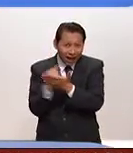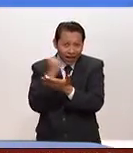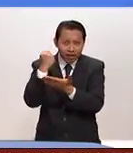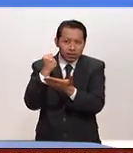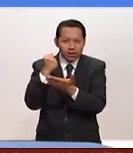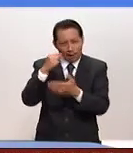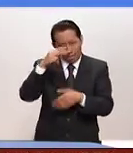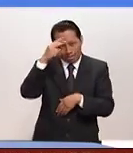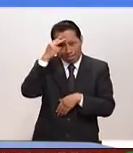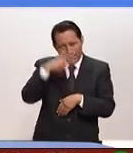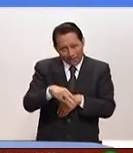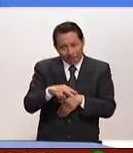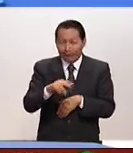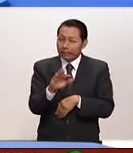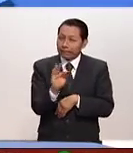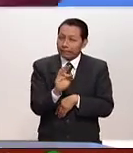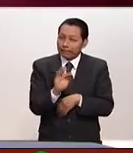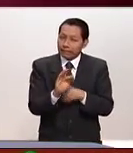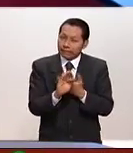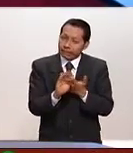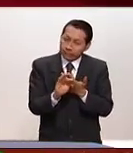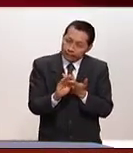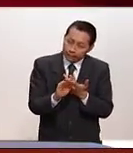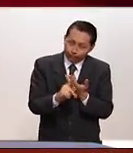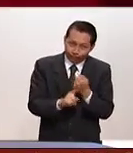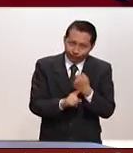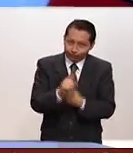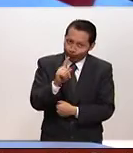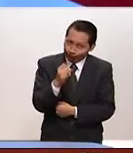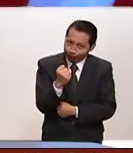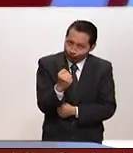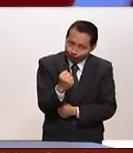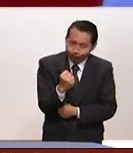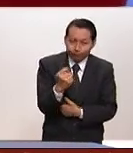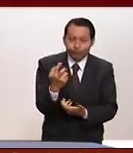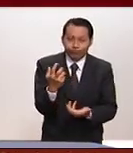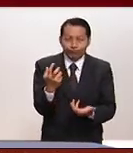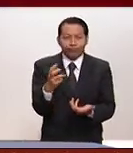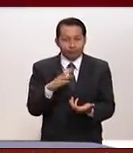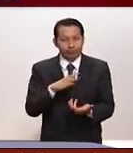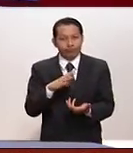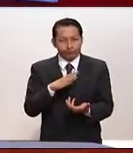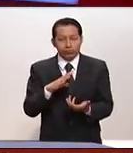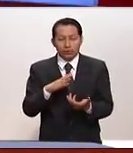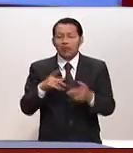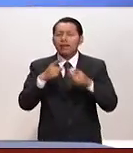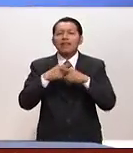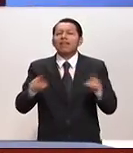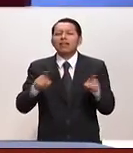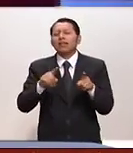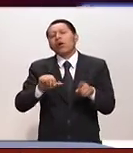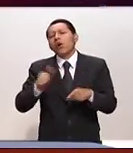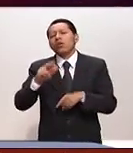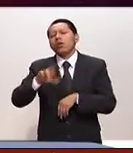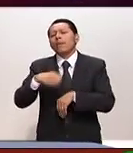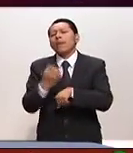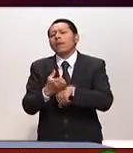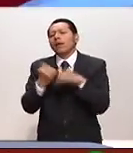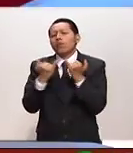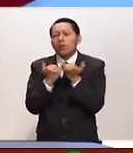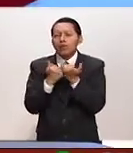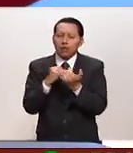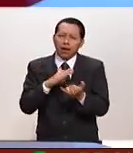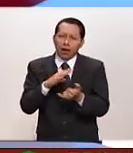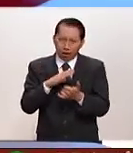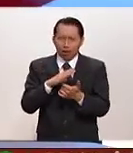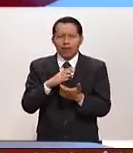completamente radical su presidencia, no? Para nosotros, a diferencia de otros republicanos que han llegado